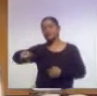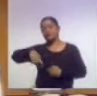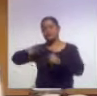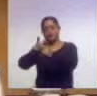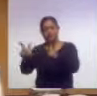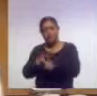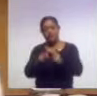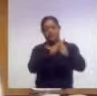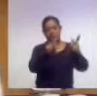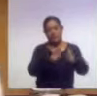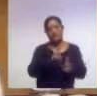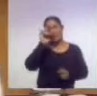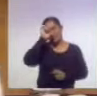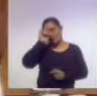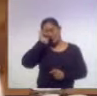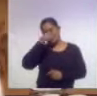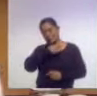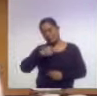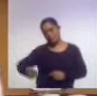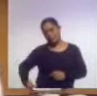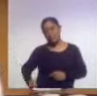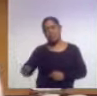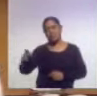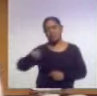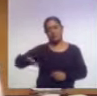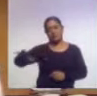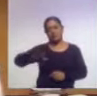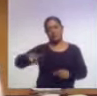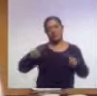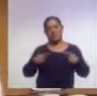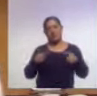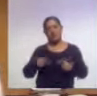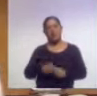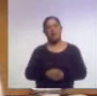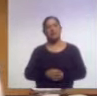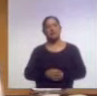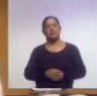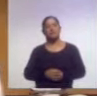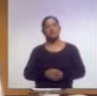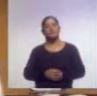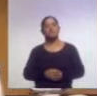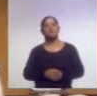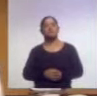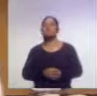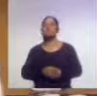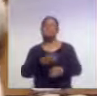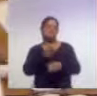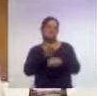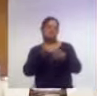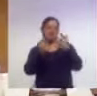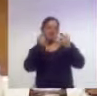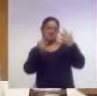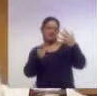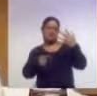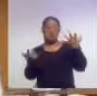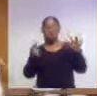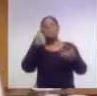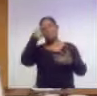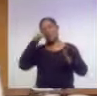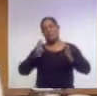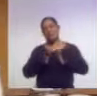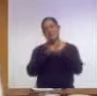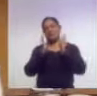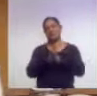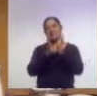consejos municipales de población con grupos, elementos de operación y participación, a fin